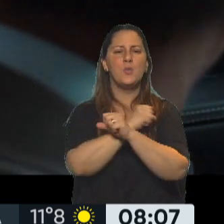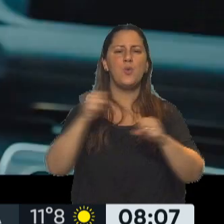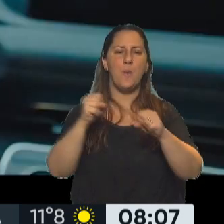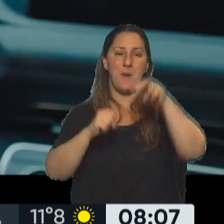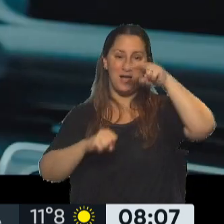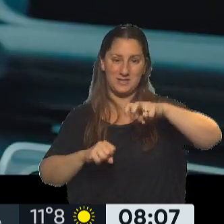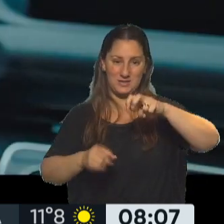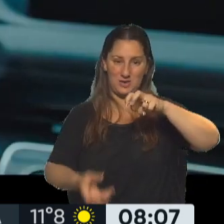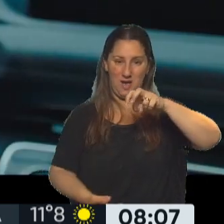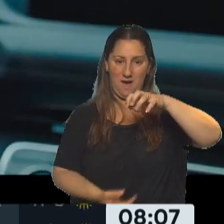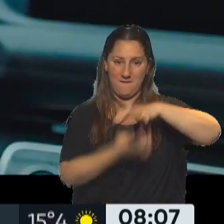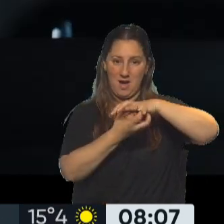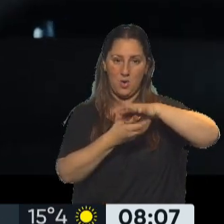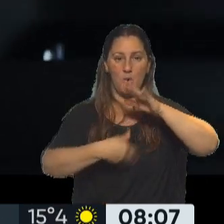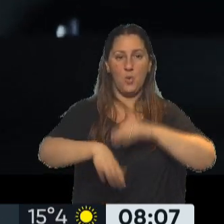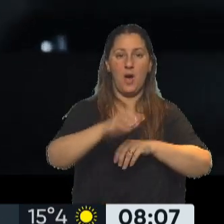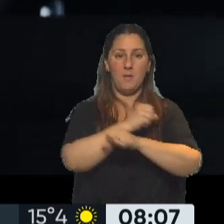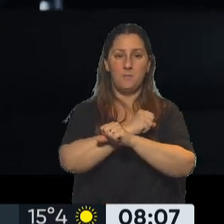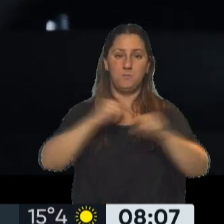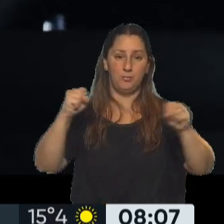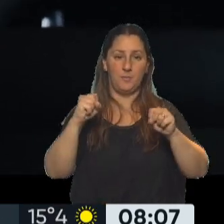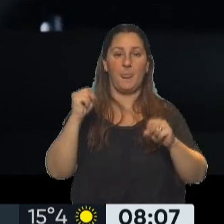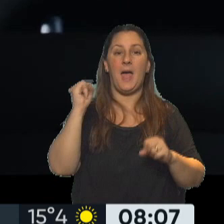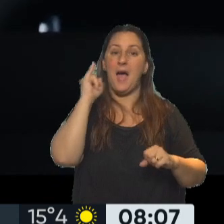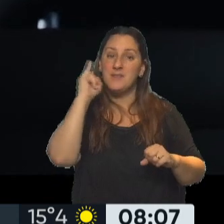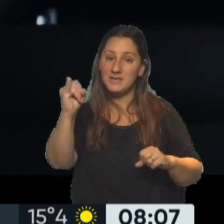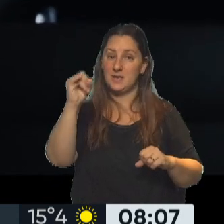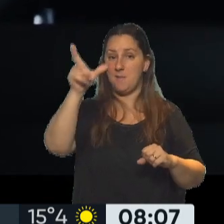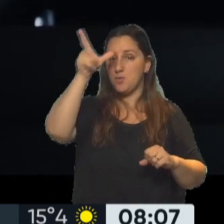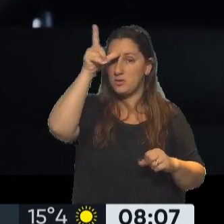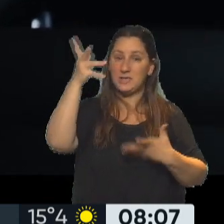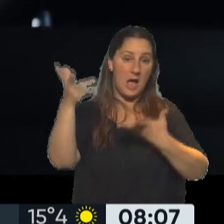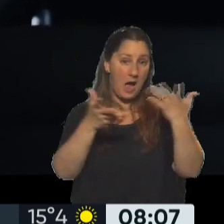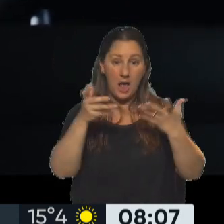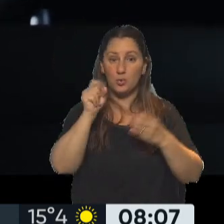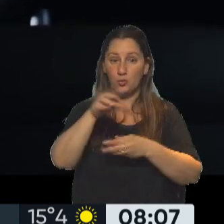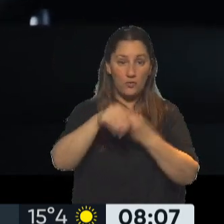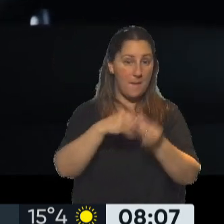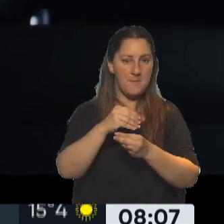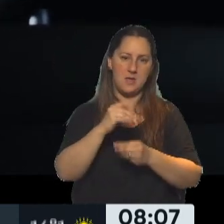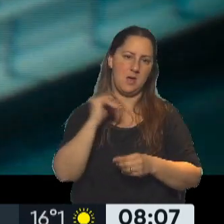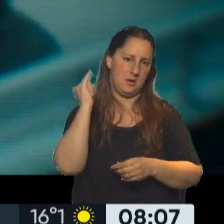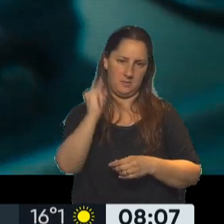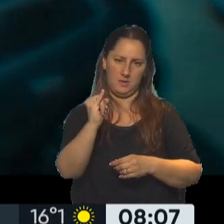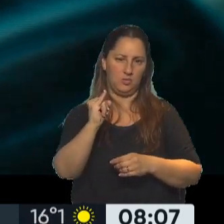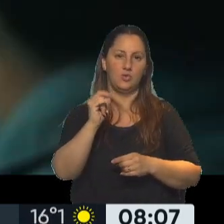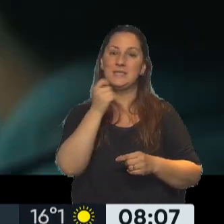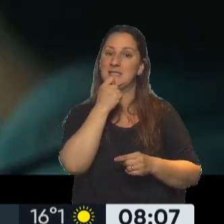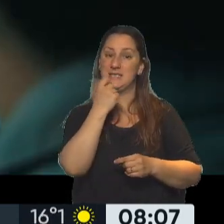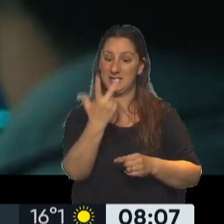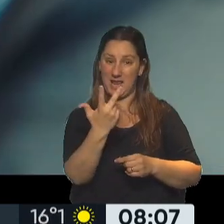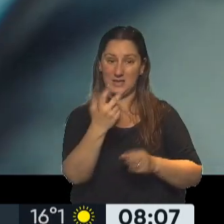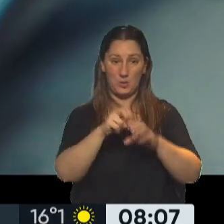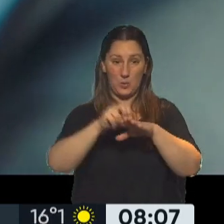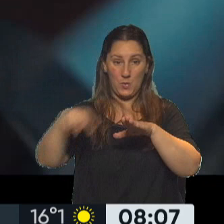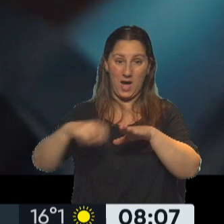del asiento, chango. Y va a estallar si le avisas a alguien, si llamás a la policía, si le avisas a tu familia. Y ni te cuento si alguno de los tres se baja del